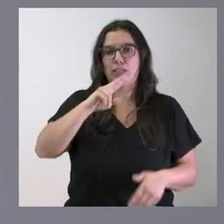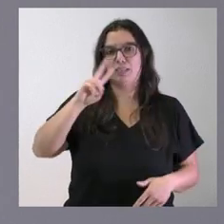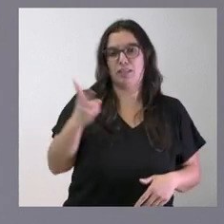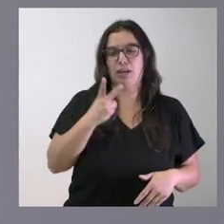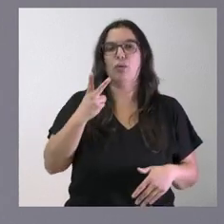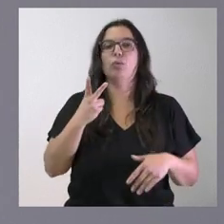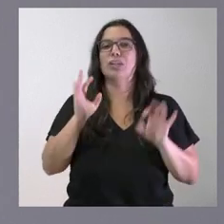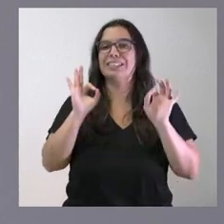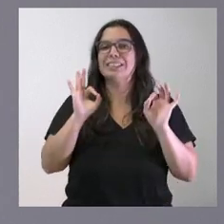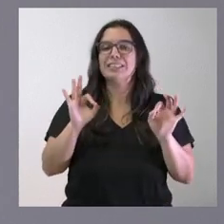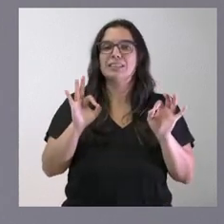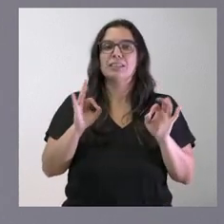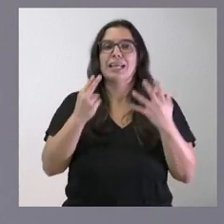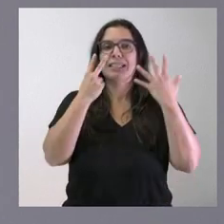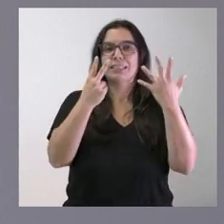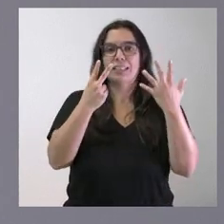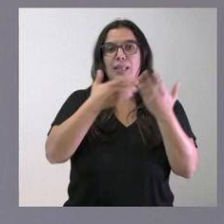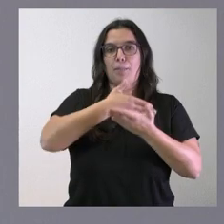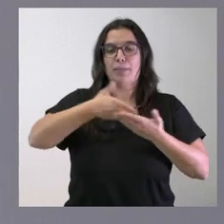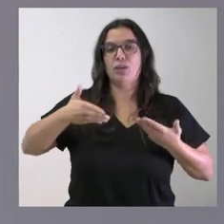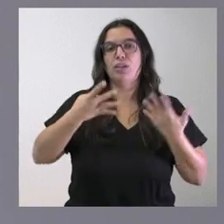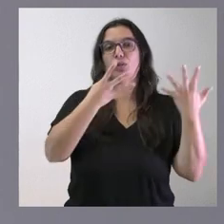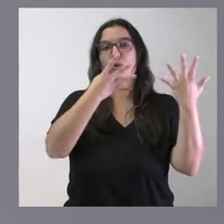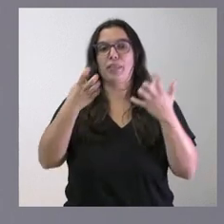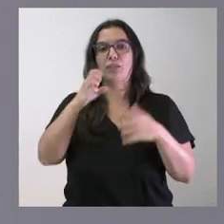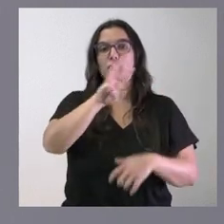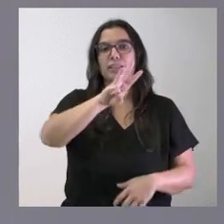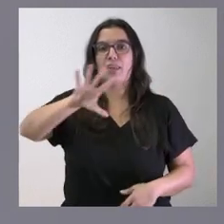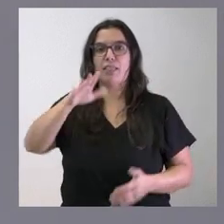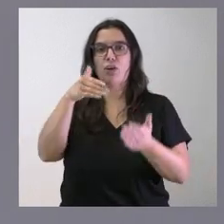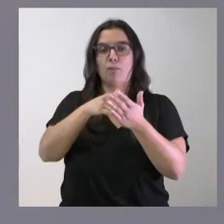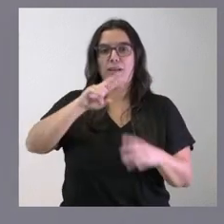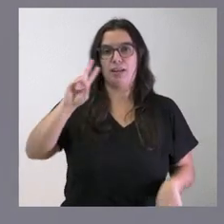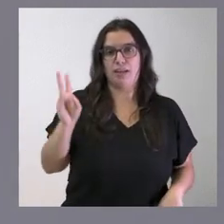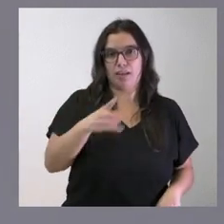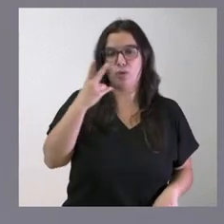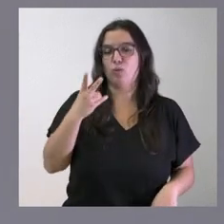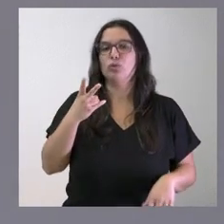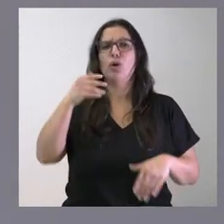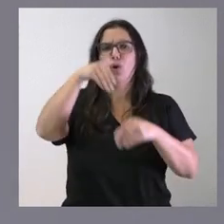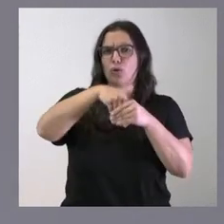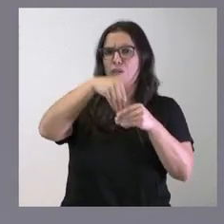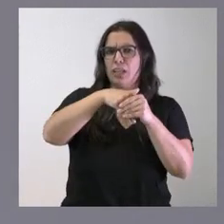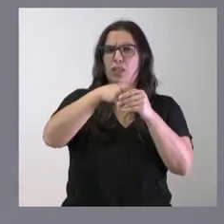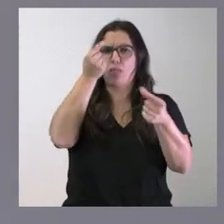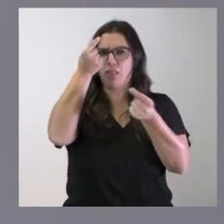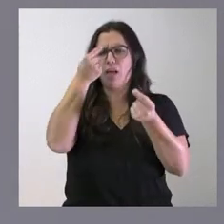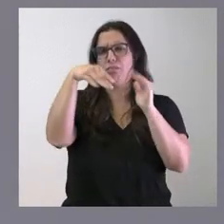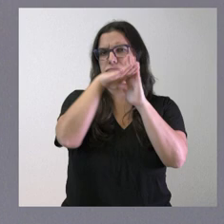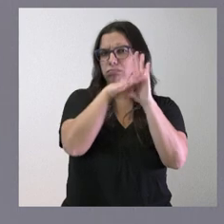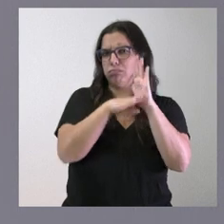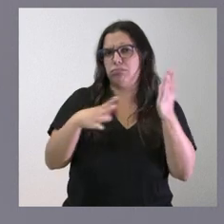señalado, en concreto 7.935.000 euros. Tiene usted todo el contenido de detalle